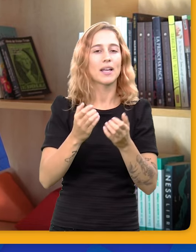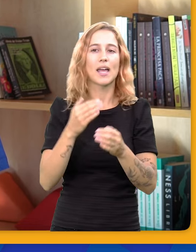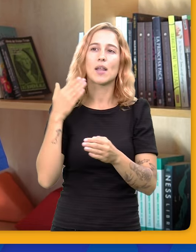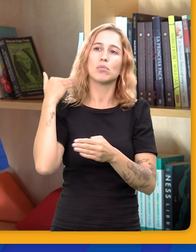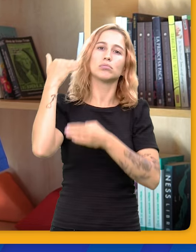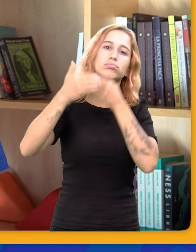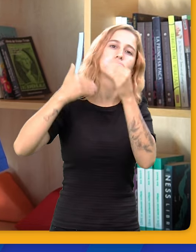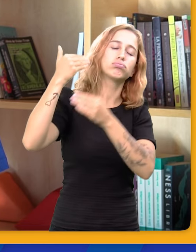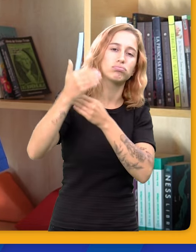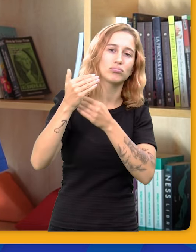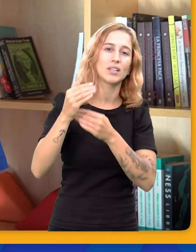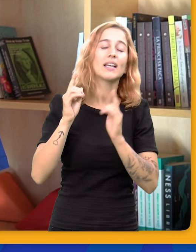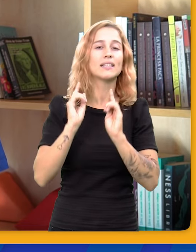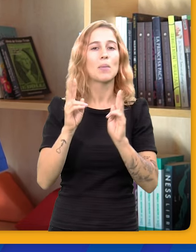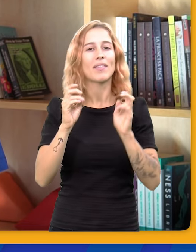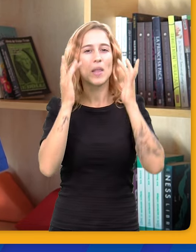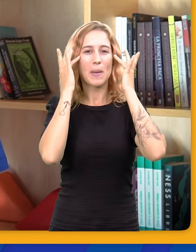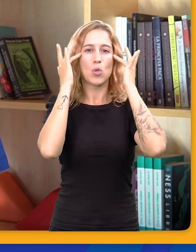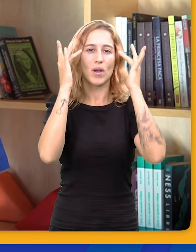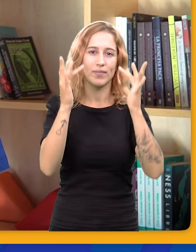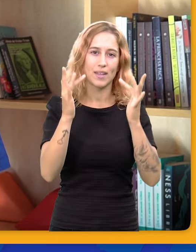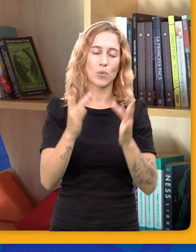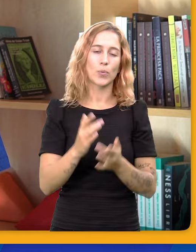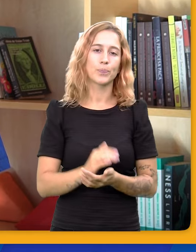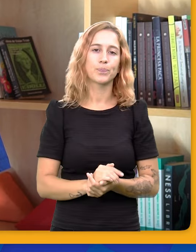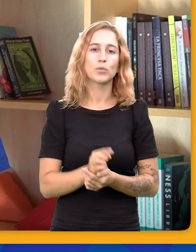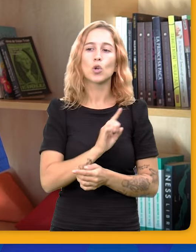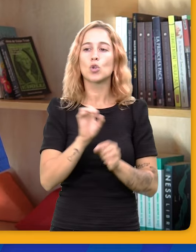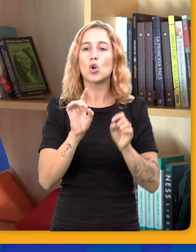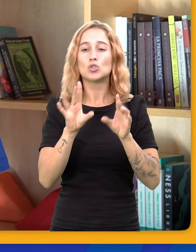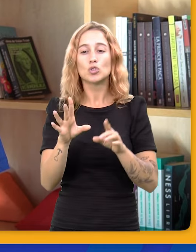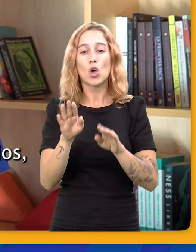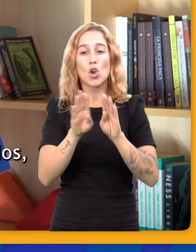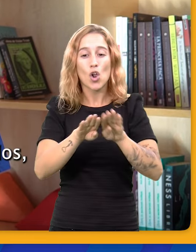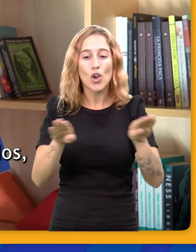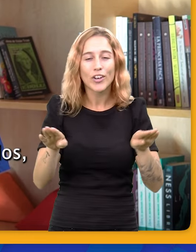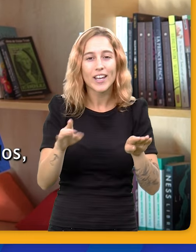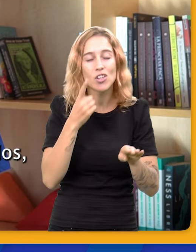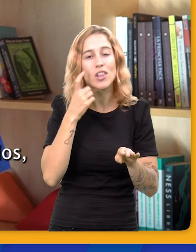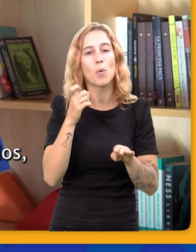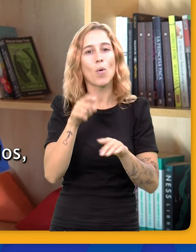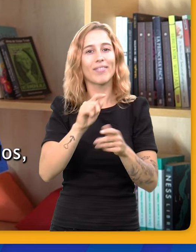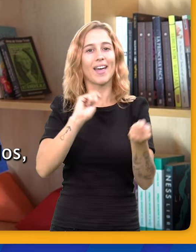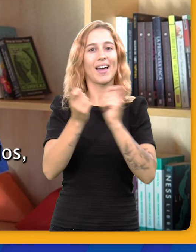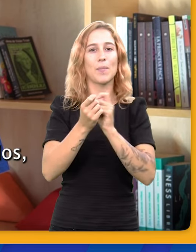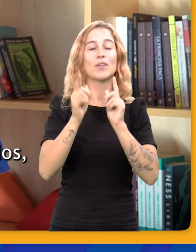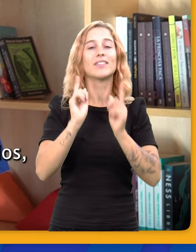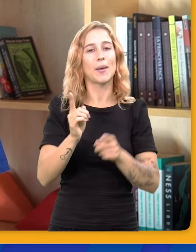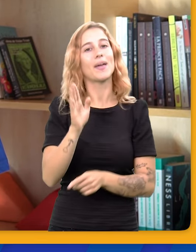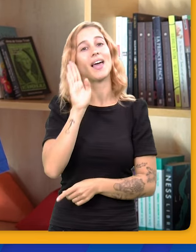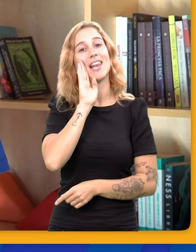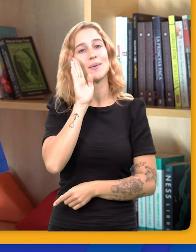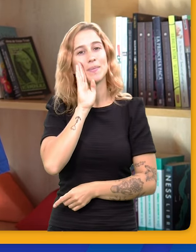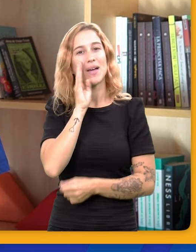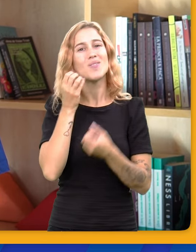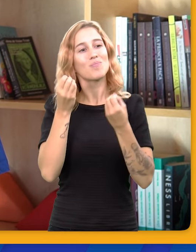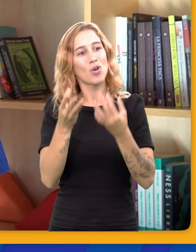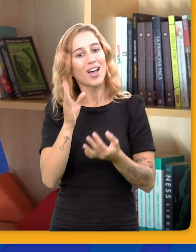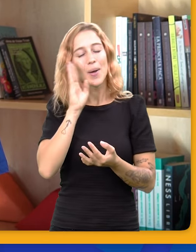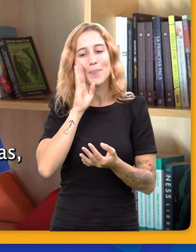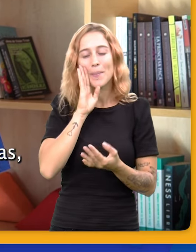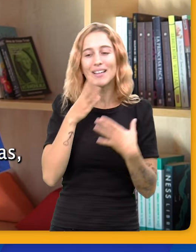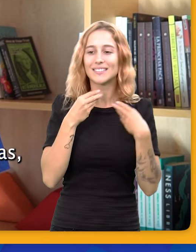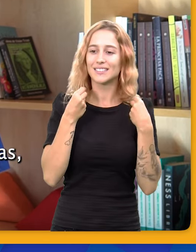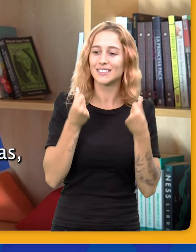que apostamos a más y bueno, y también en lo educativo que se está logrando. Y no solo en los niños vemos los cambios, también lo vemos en las